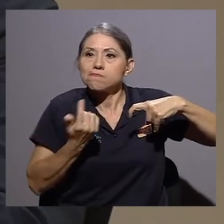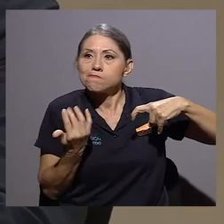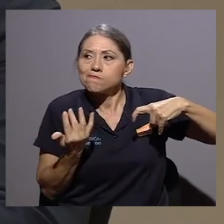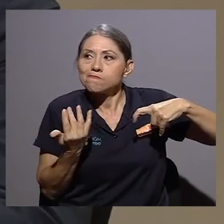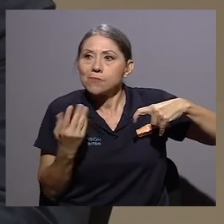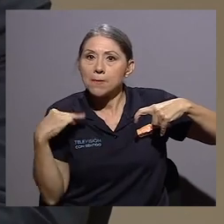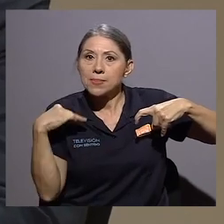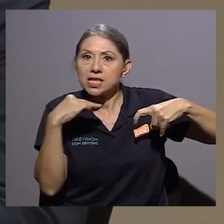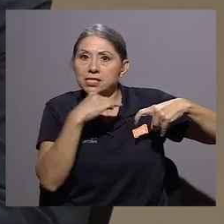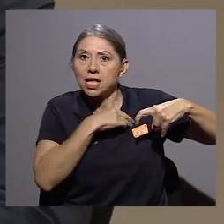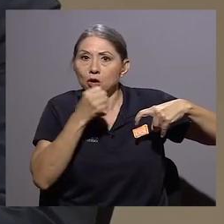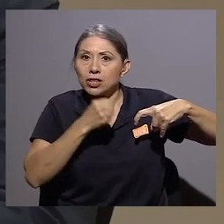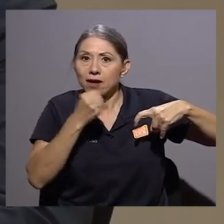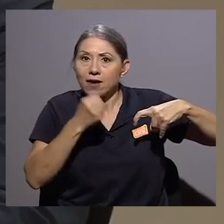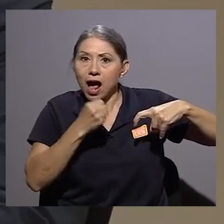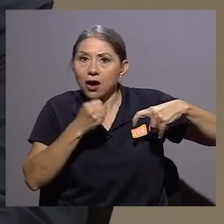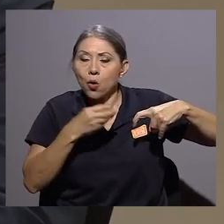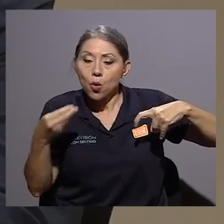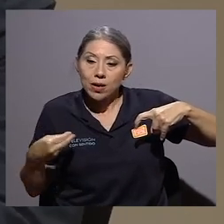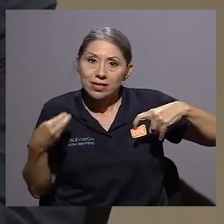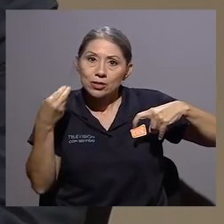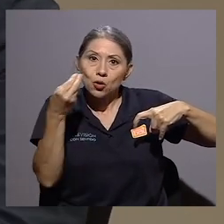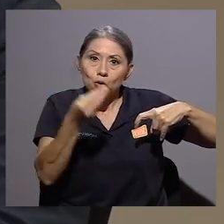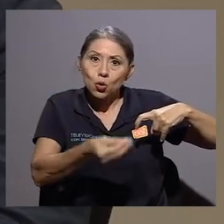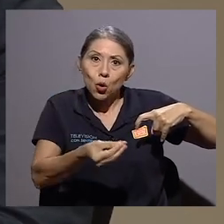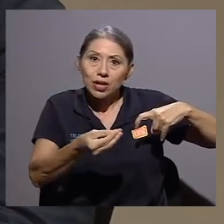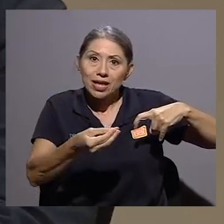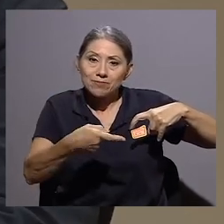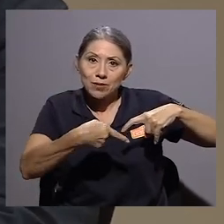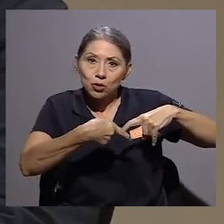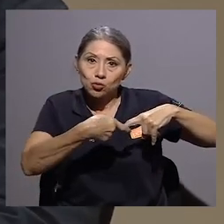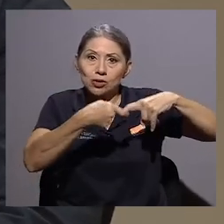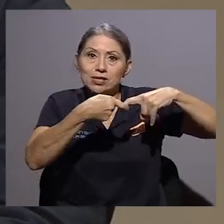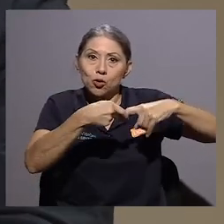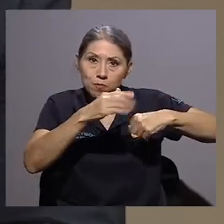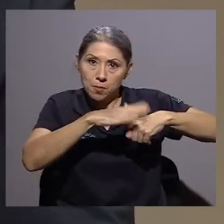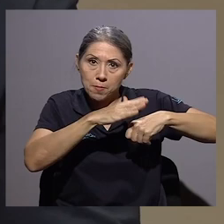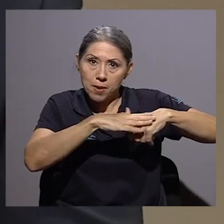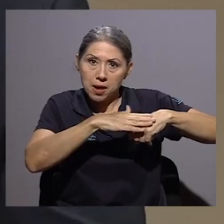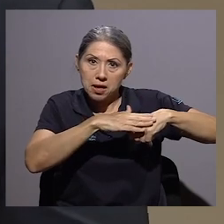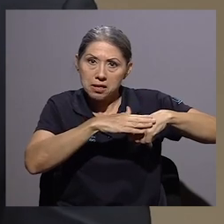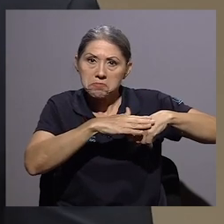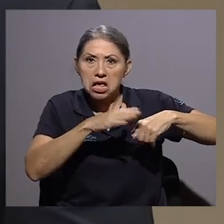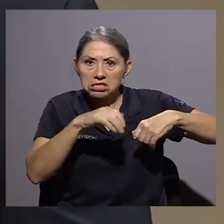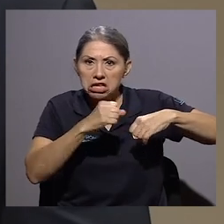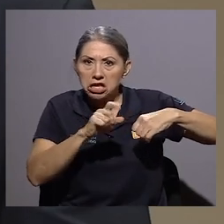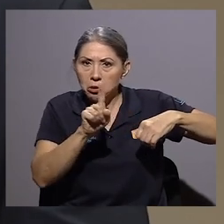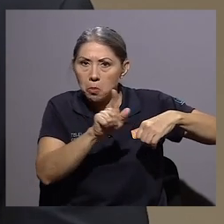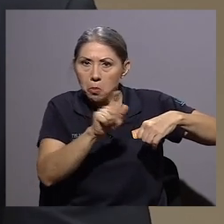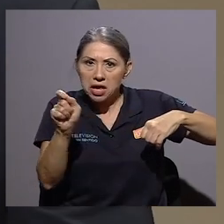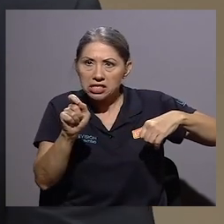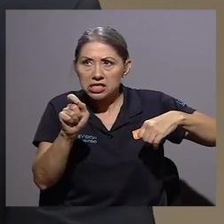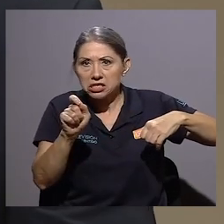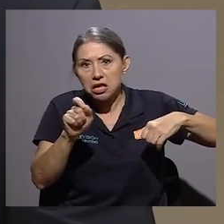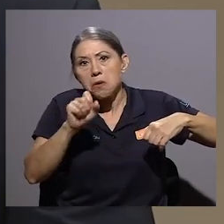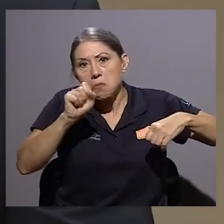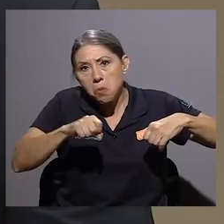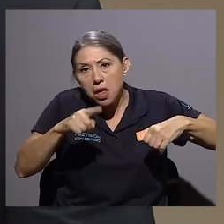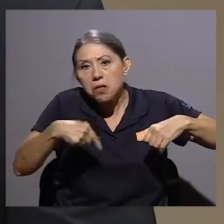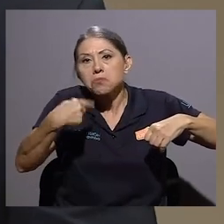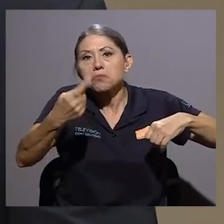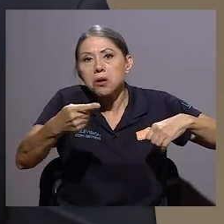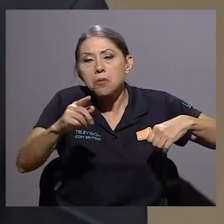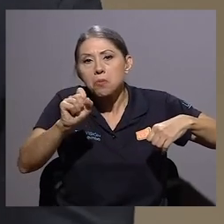otorga la suspensión, usualmente la está haciendo por un mes, y dice podemos prorrogar por plazos